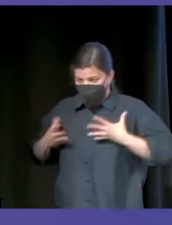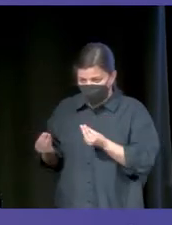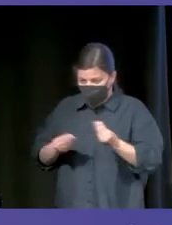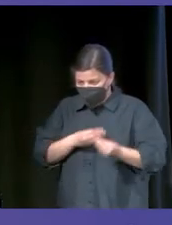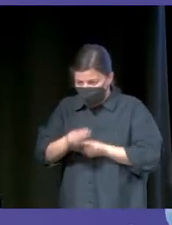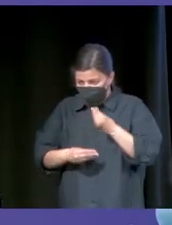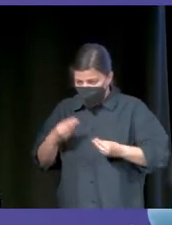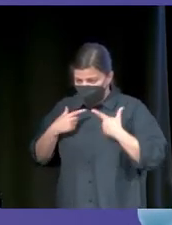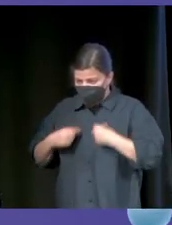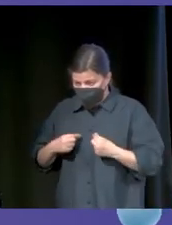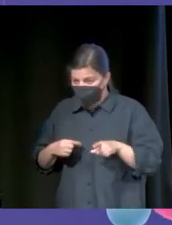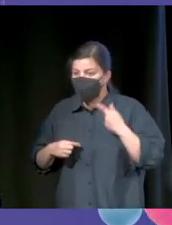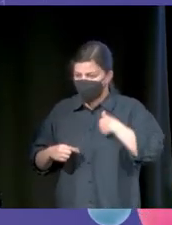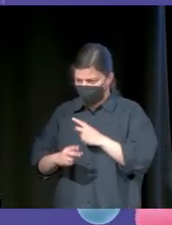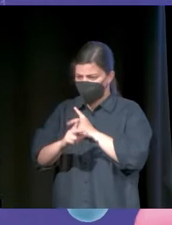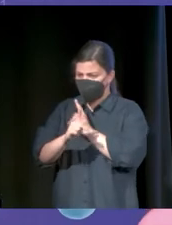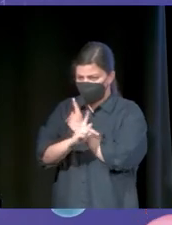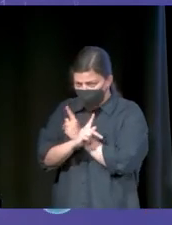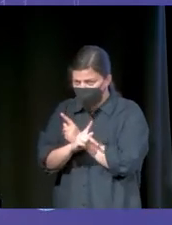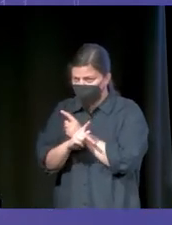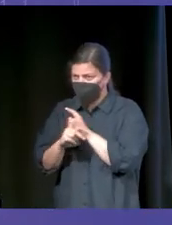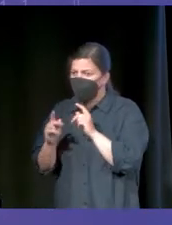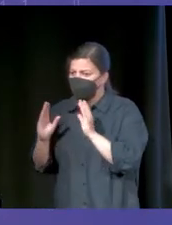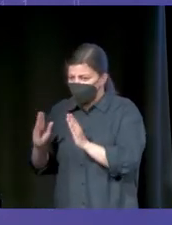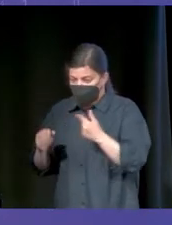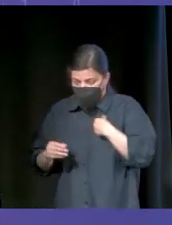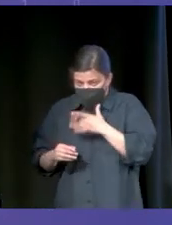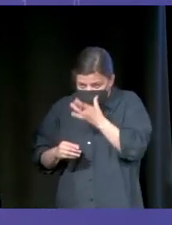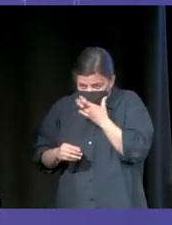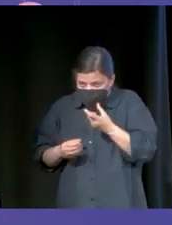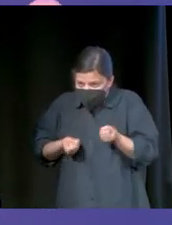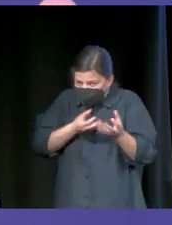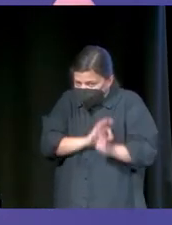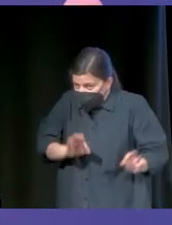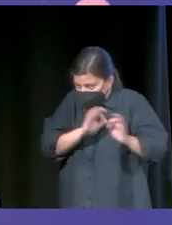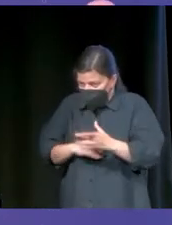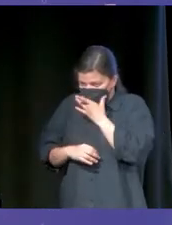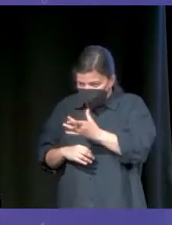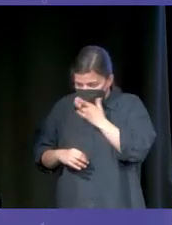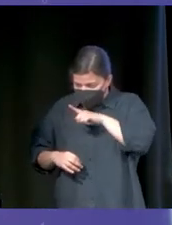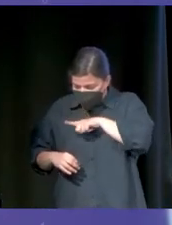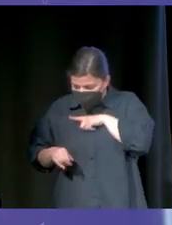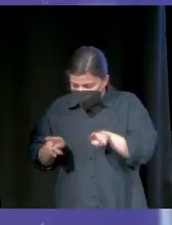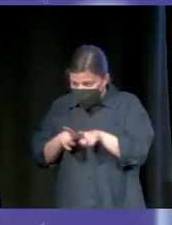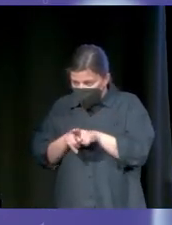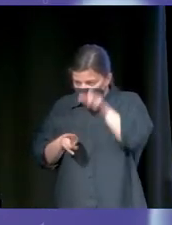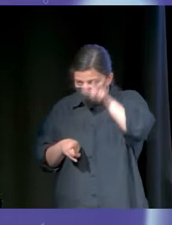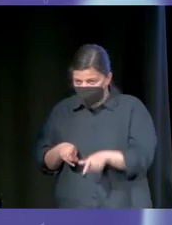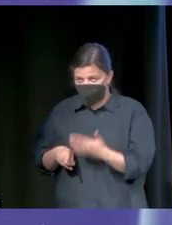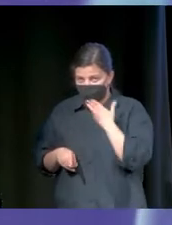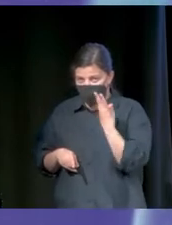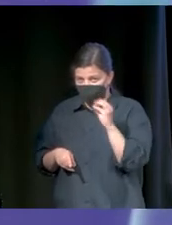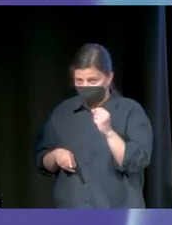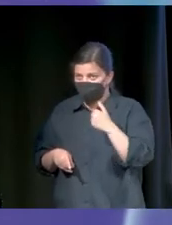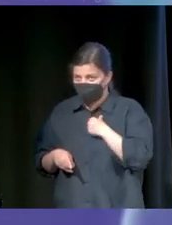Y me hice una cuenta en TikTok y me daba vergüenza. Y no se lo dije a ningún amigo mío. Me daba vergüenza. Me sentía como el típico tío de 30 años,